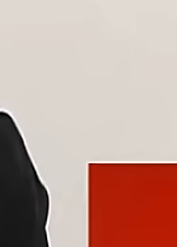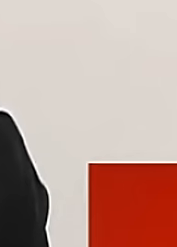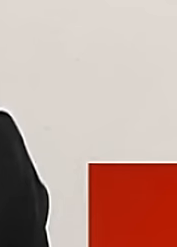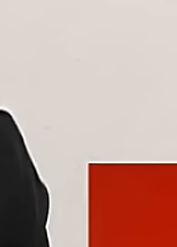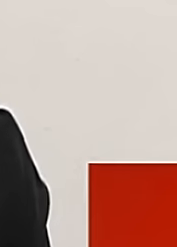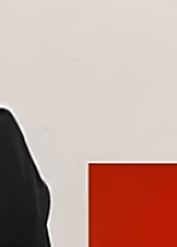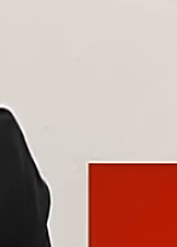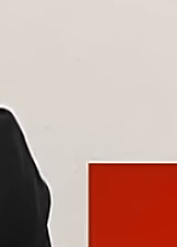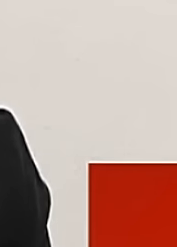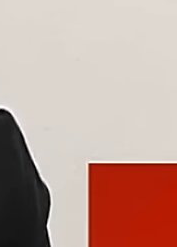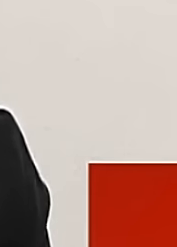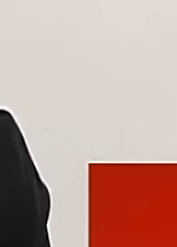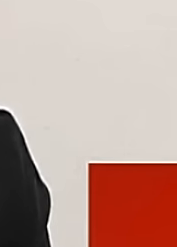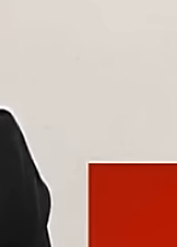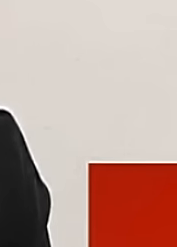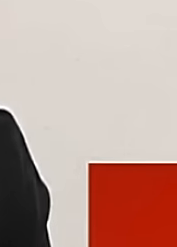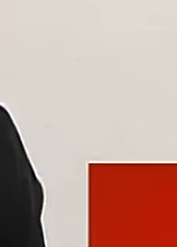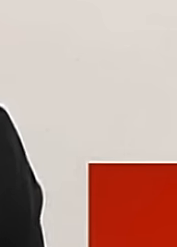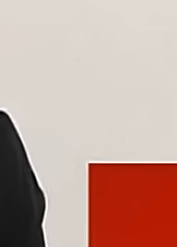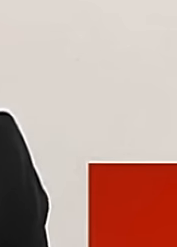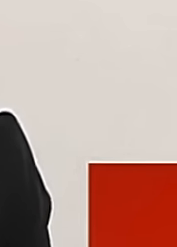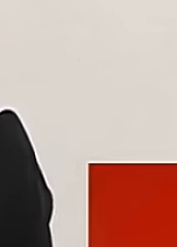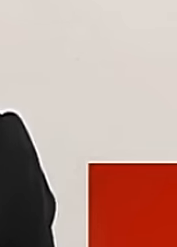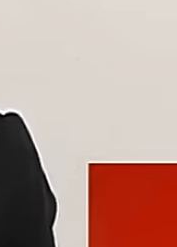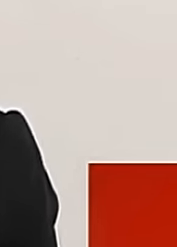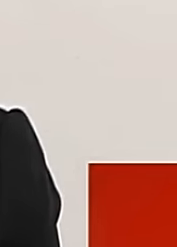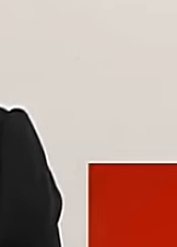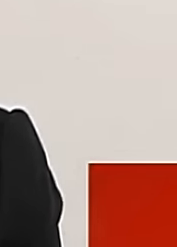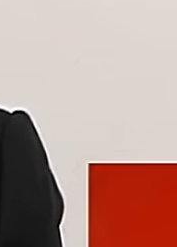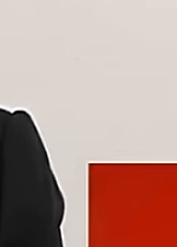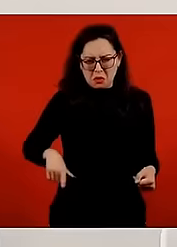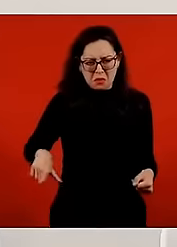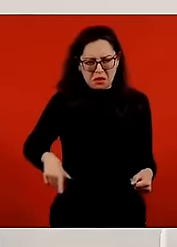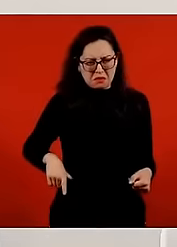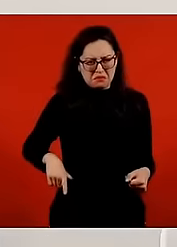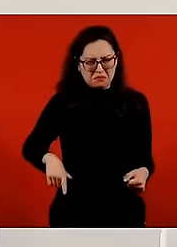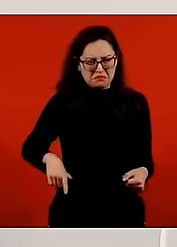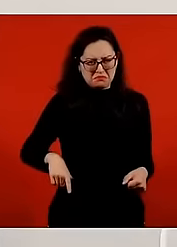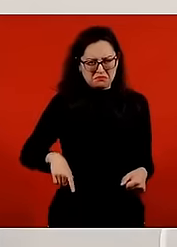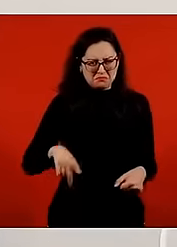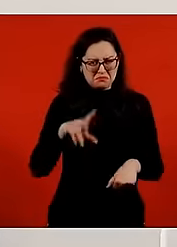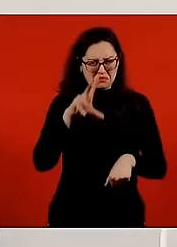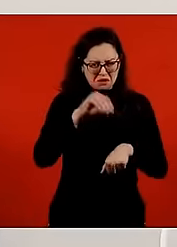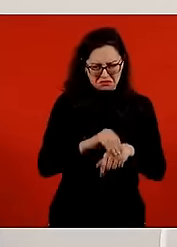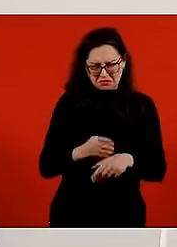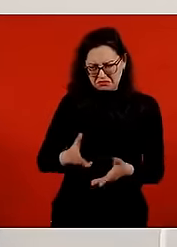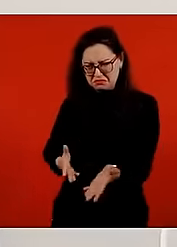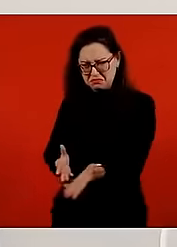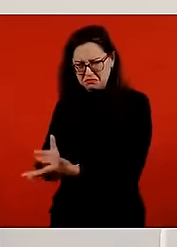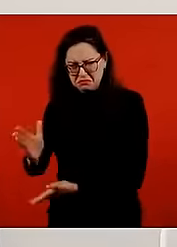emitir un fallo